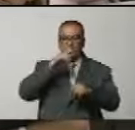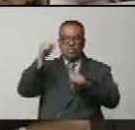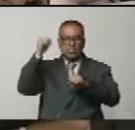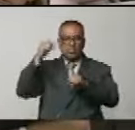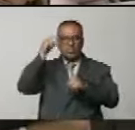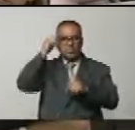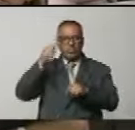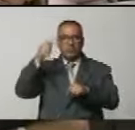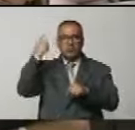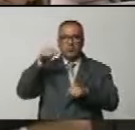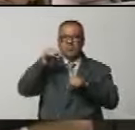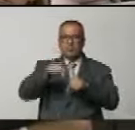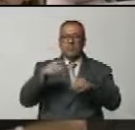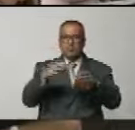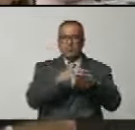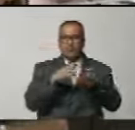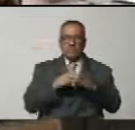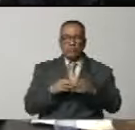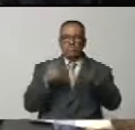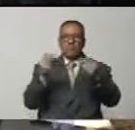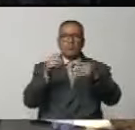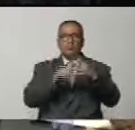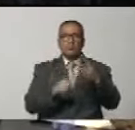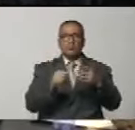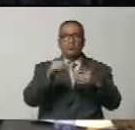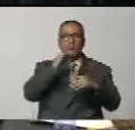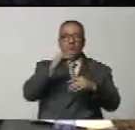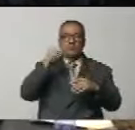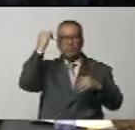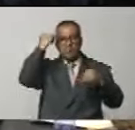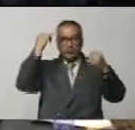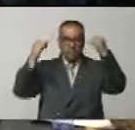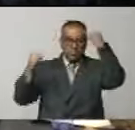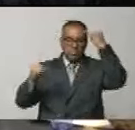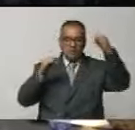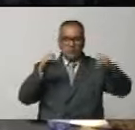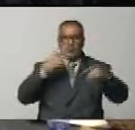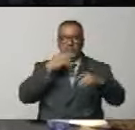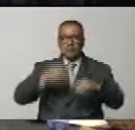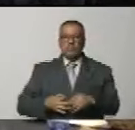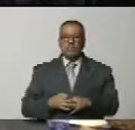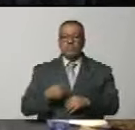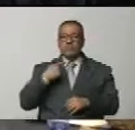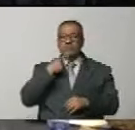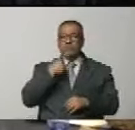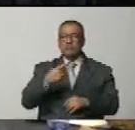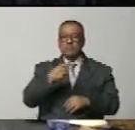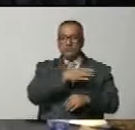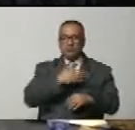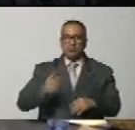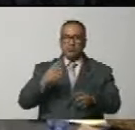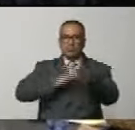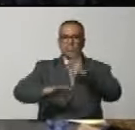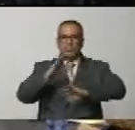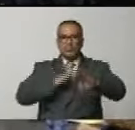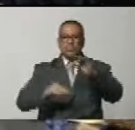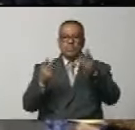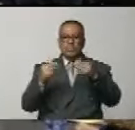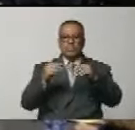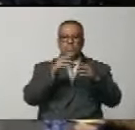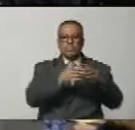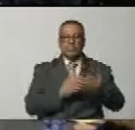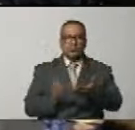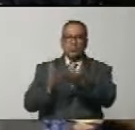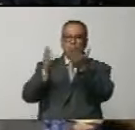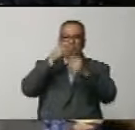ayer. Desde esas reuniones hay suficiente información de inteligencia y contrainteligencia que indica que quieren preparar atentados contra los